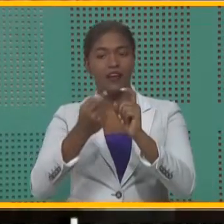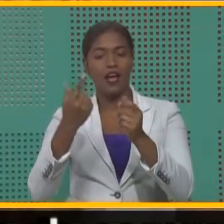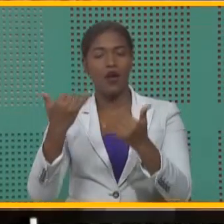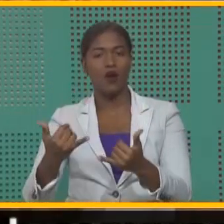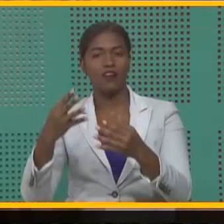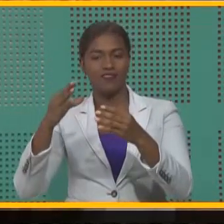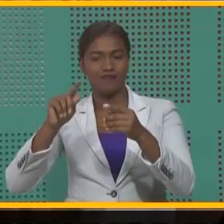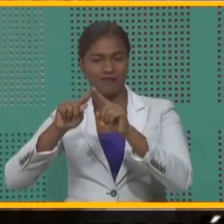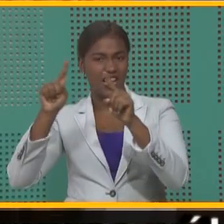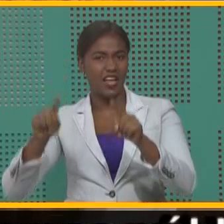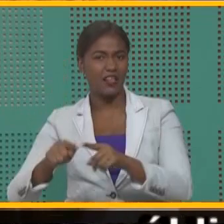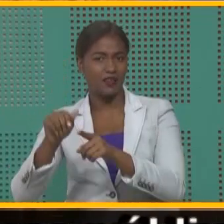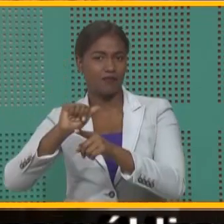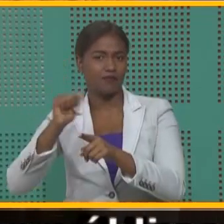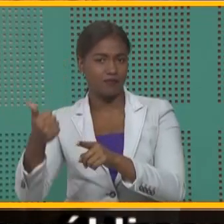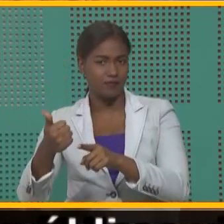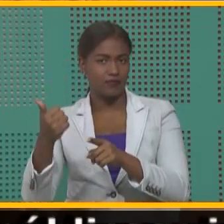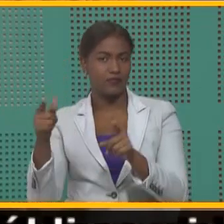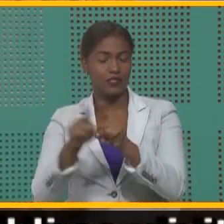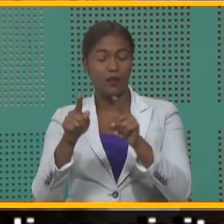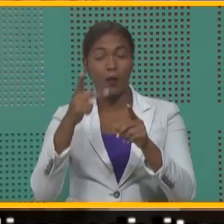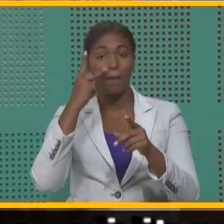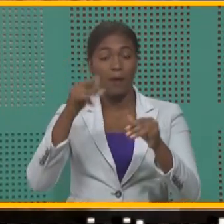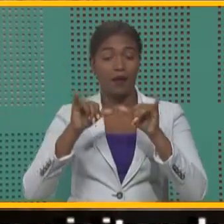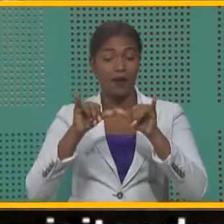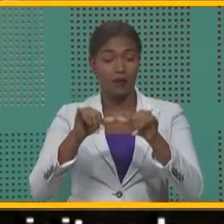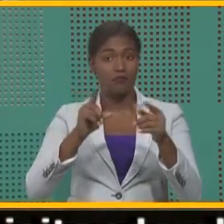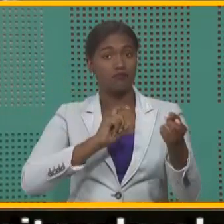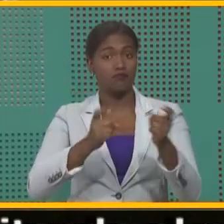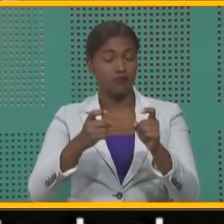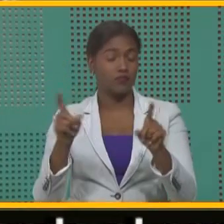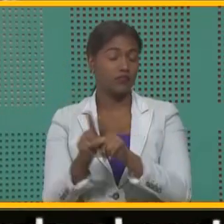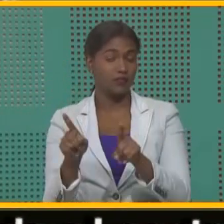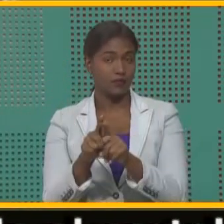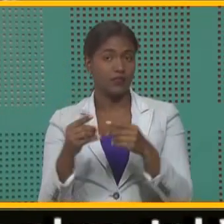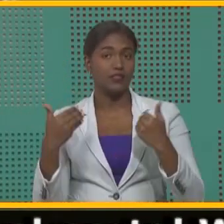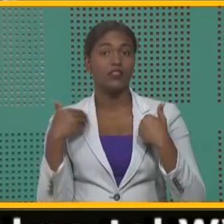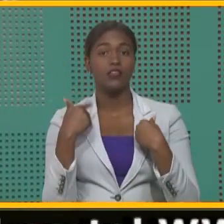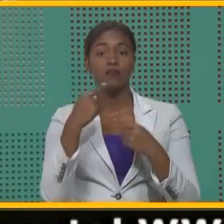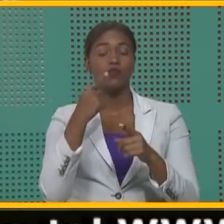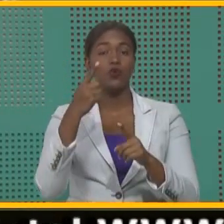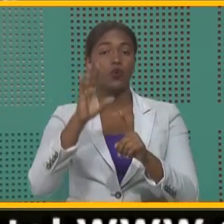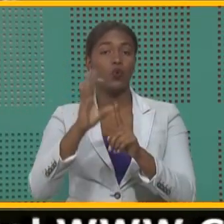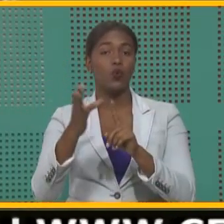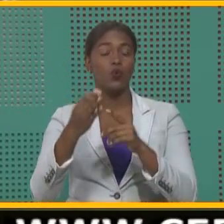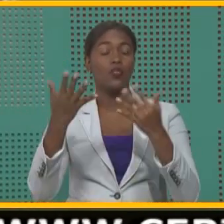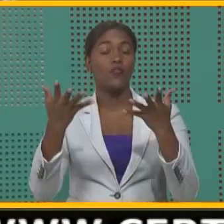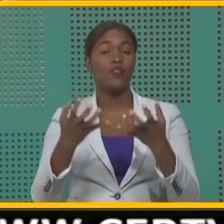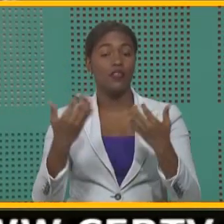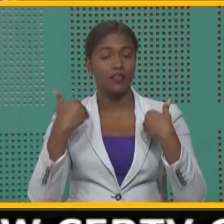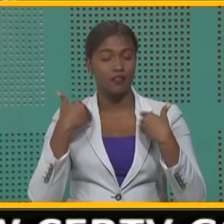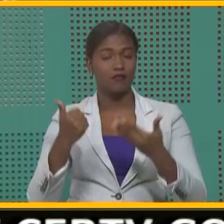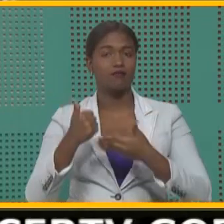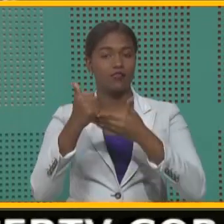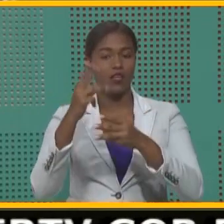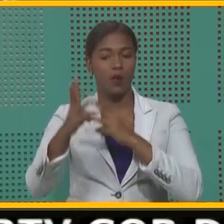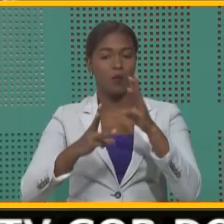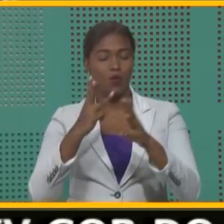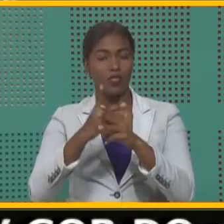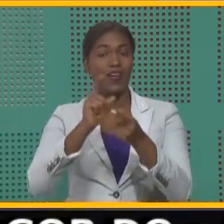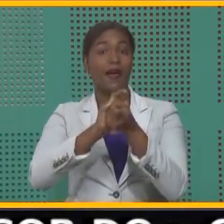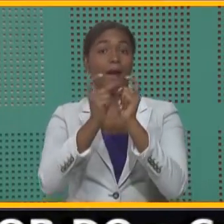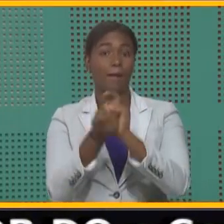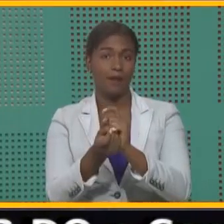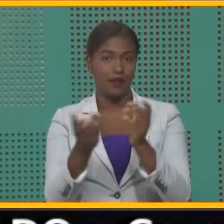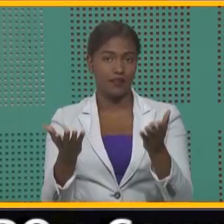el sorbete se ha eliminado. Te pueden ver los supermercados, cómo ha ido cambiando. Hay una cultura de que quiere que cambiemos el mundo, que cambiemos el